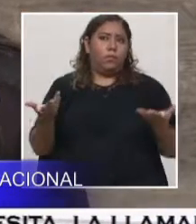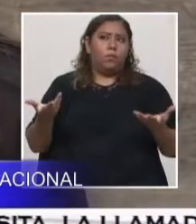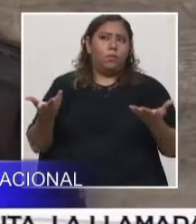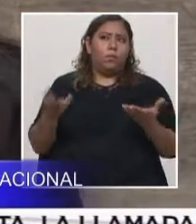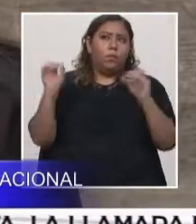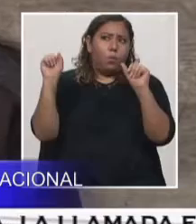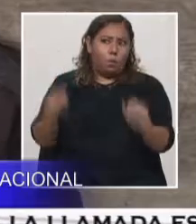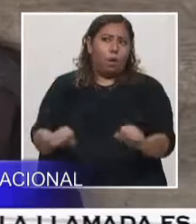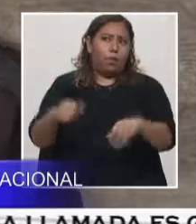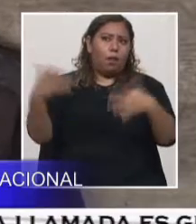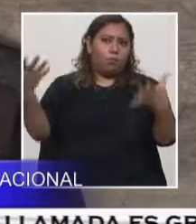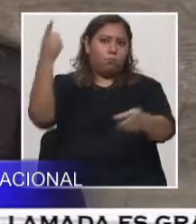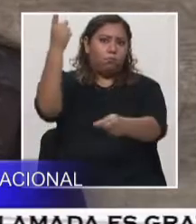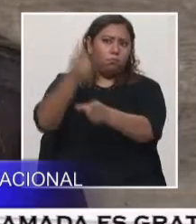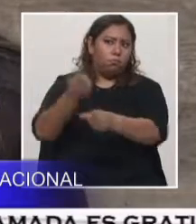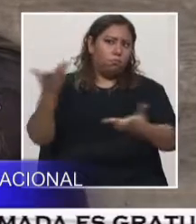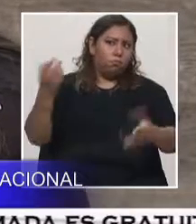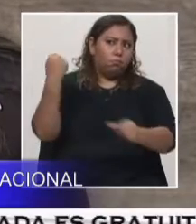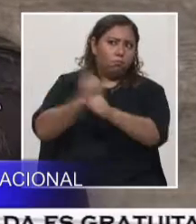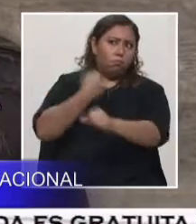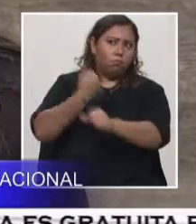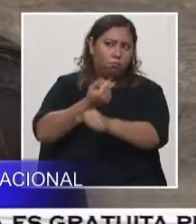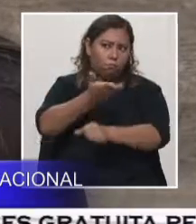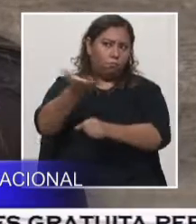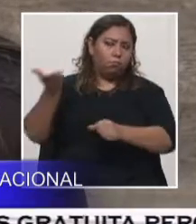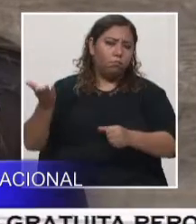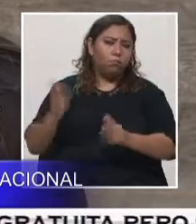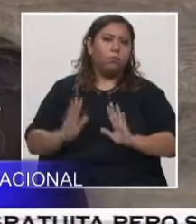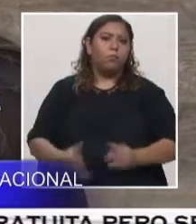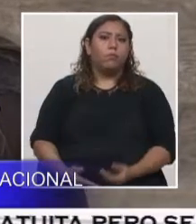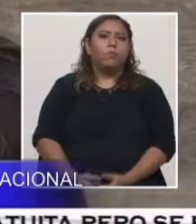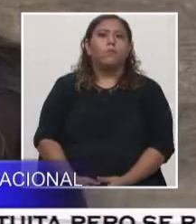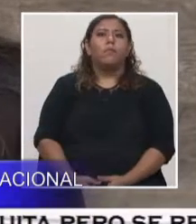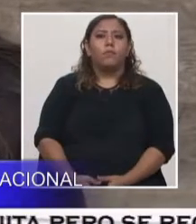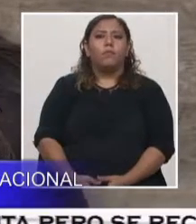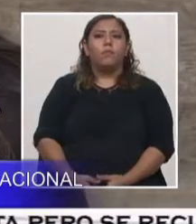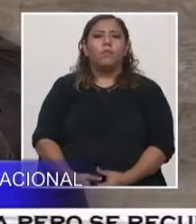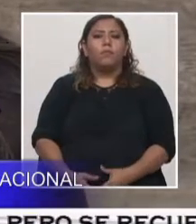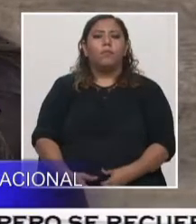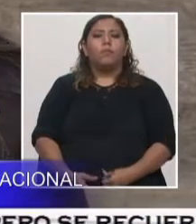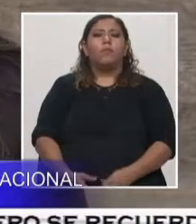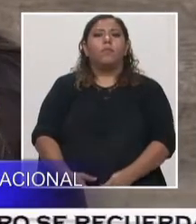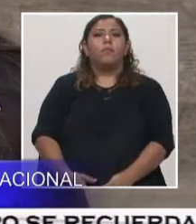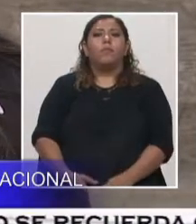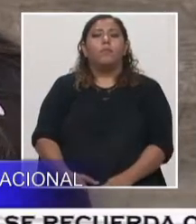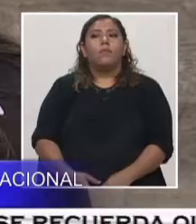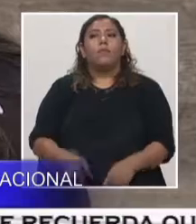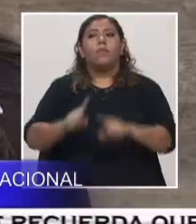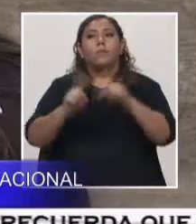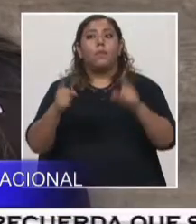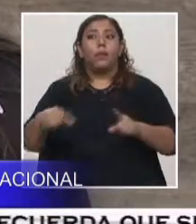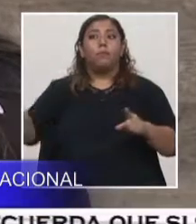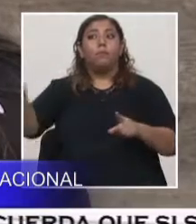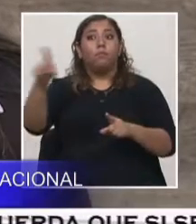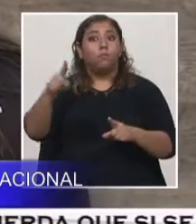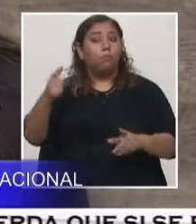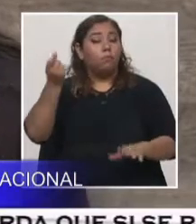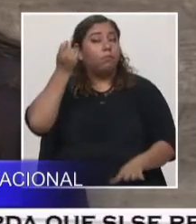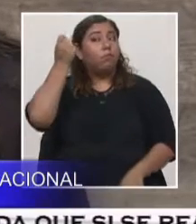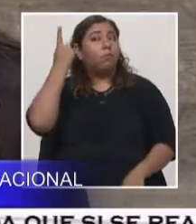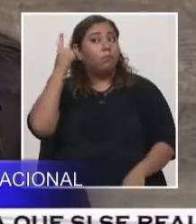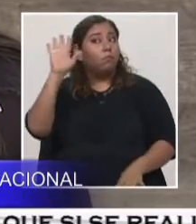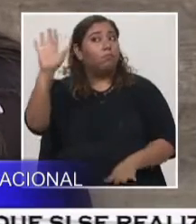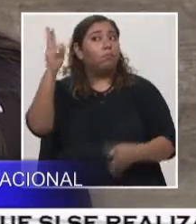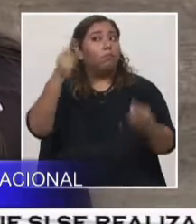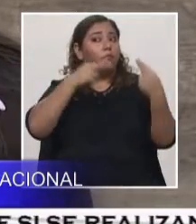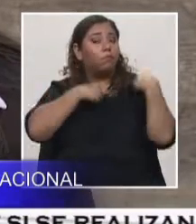correcto. Pero también hacer que ellos tengan conciencia de lo que es el medio ambiente para no poderlo dañar.